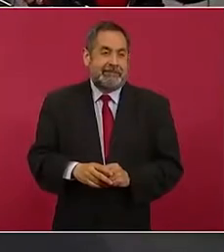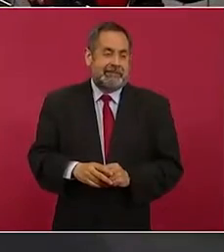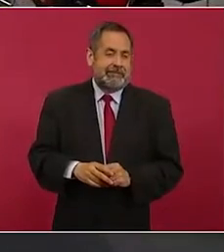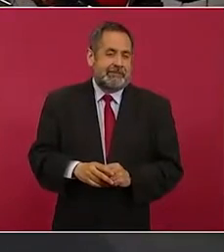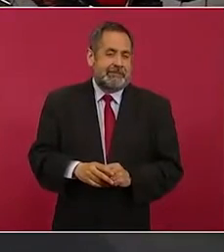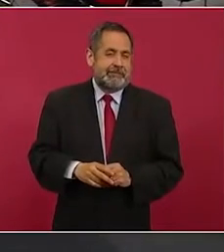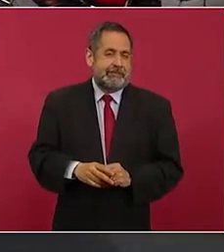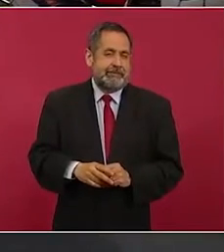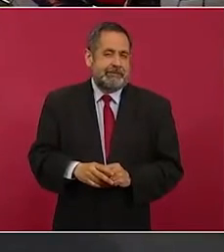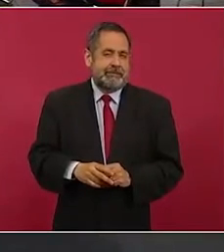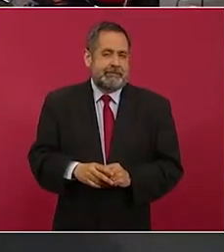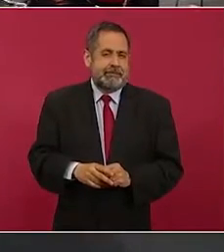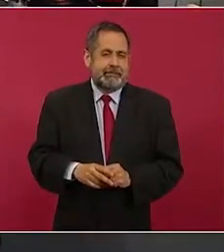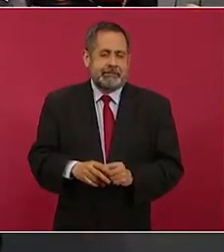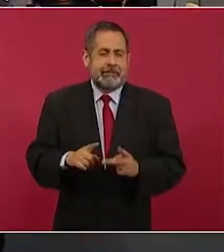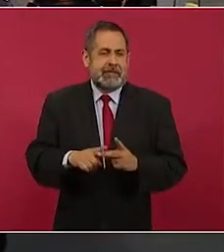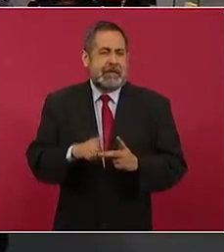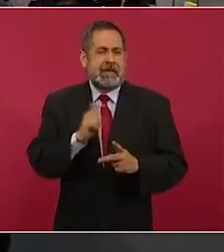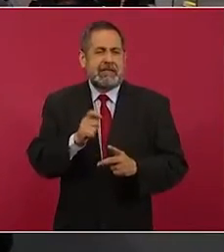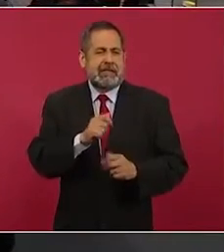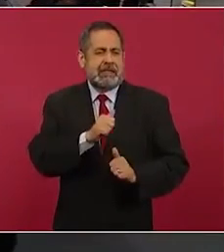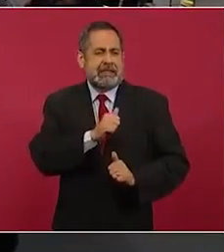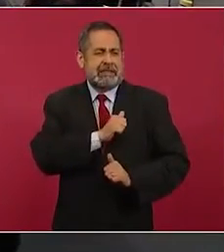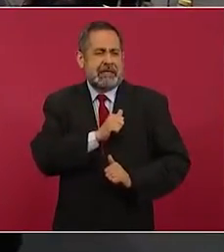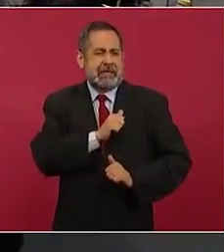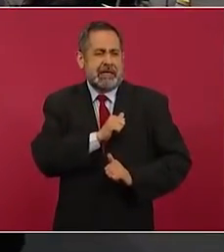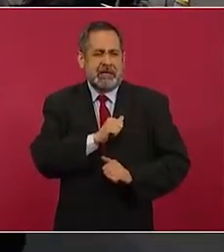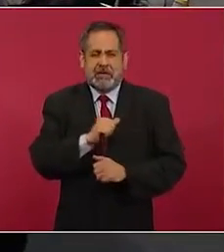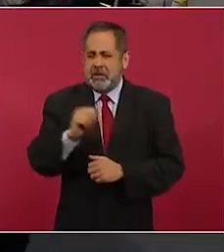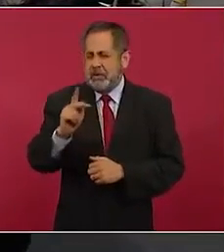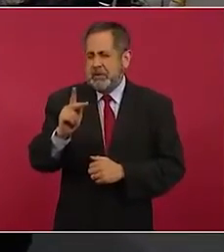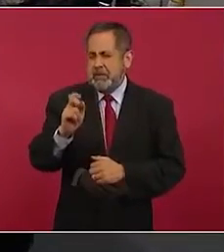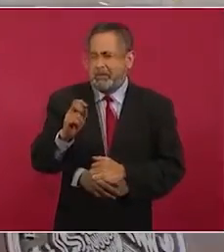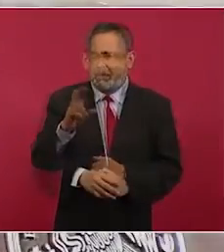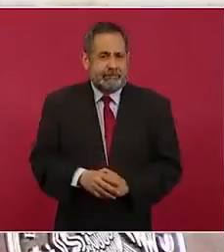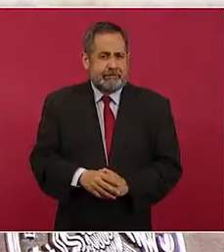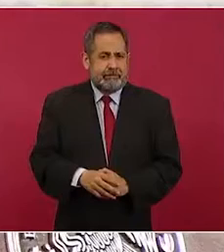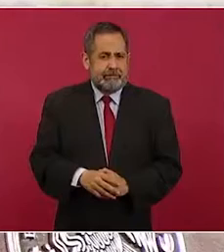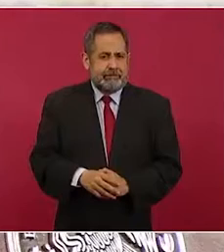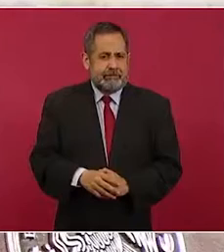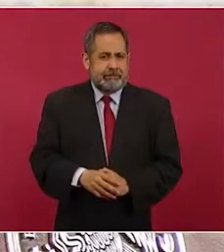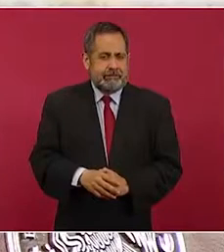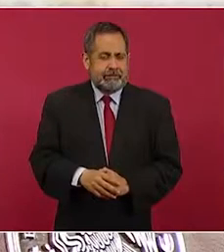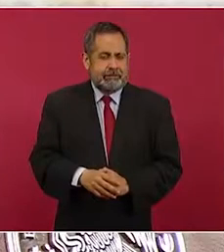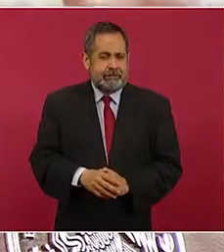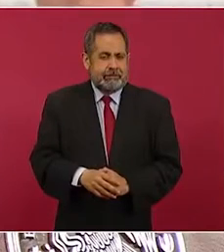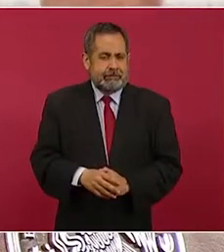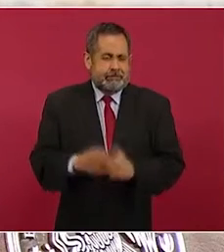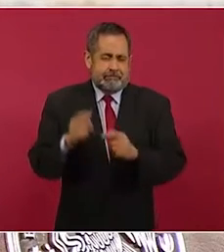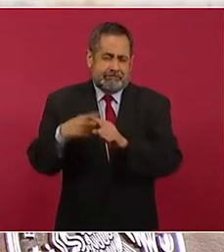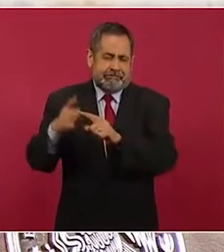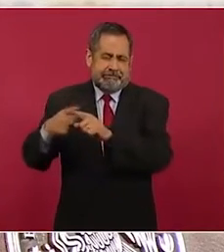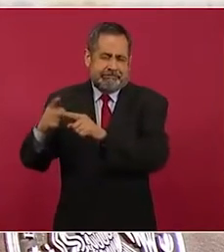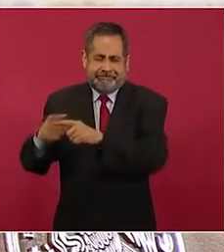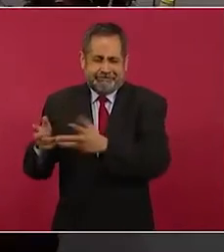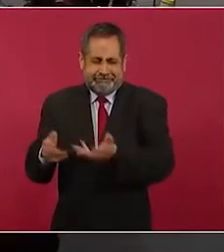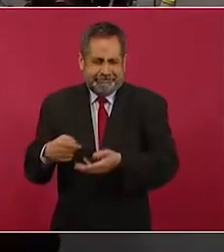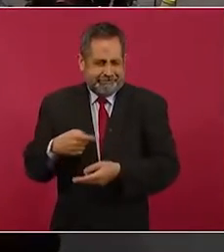sargento Pedro Miguel y así otros,